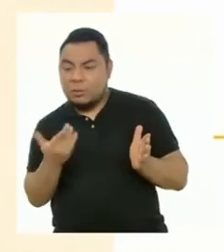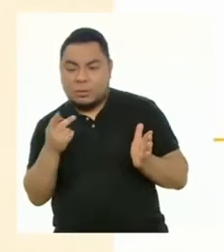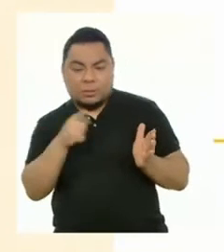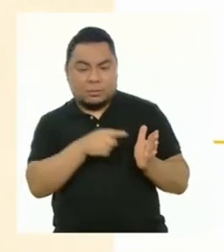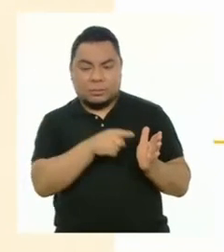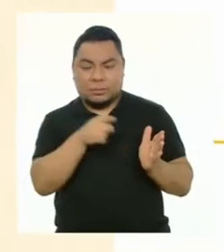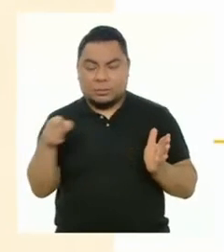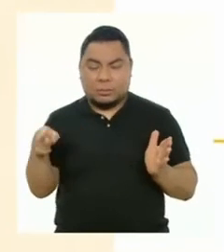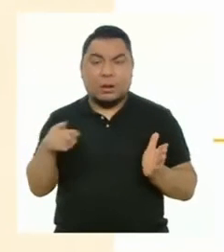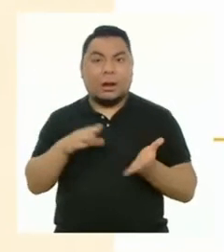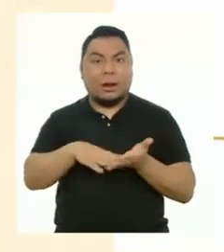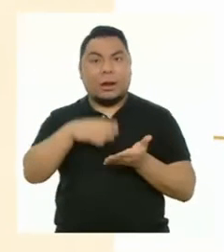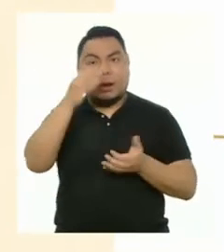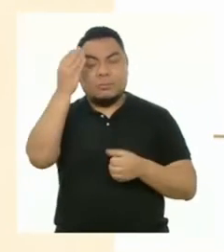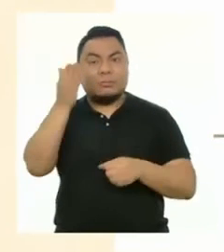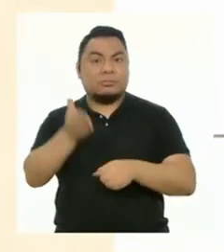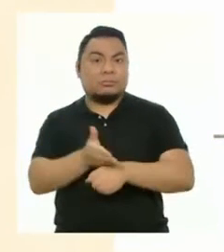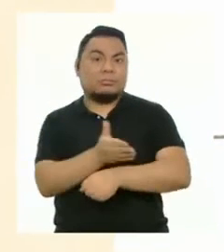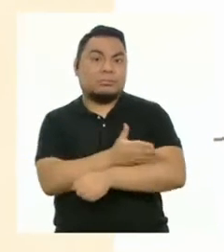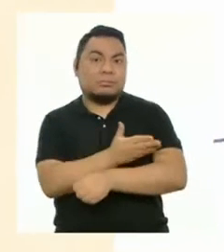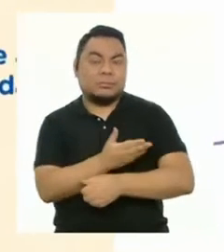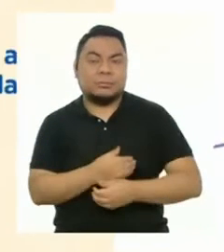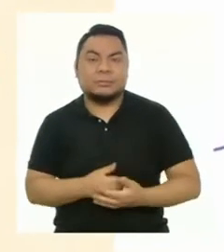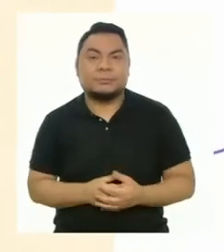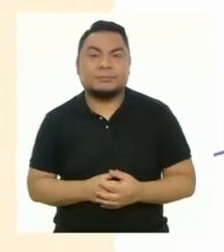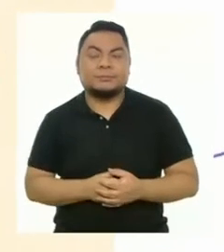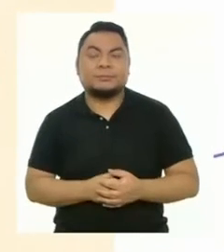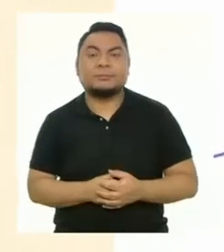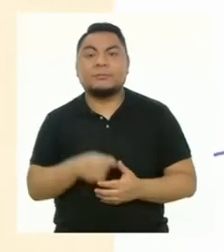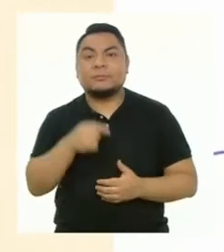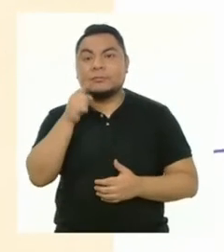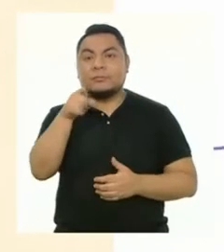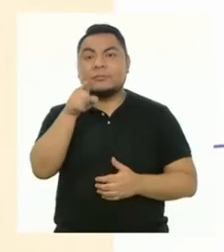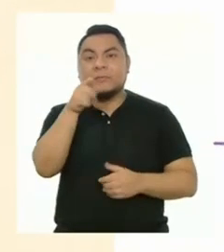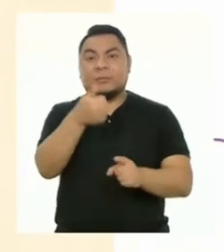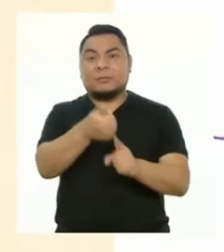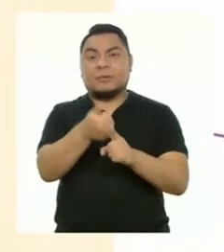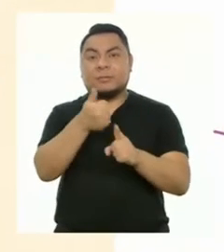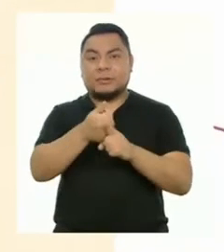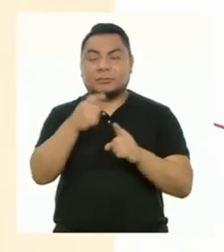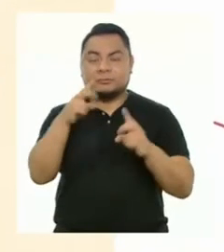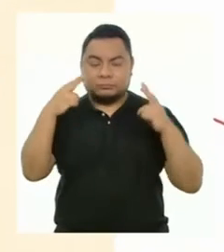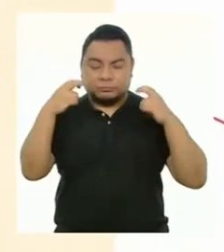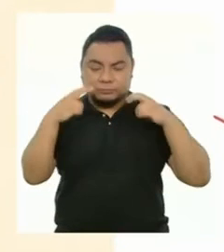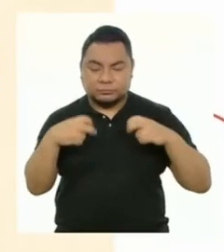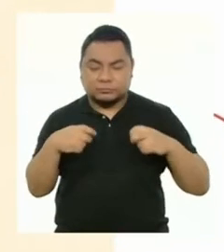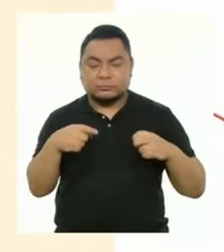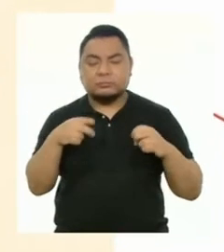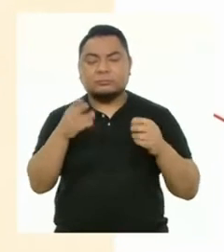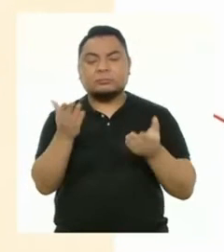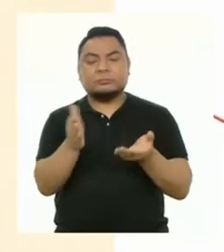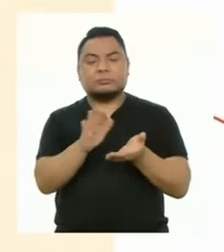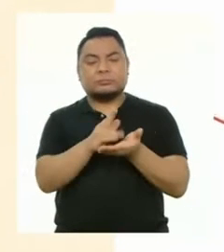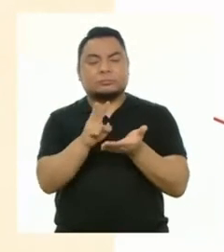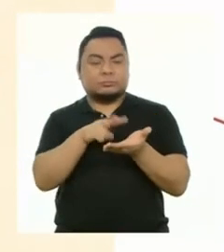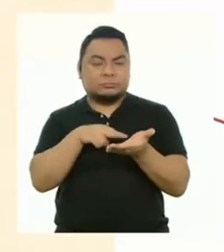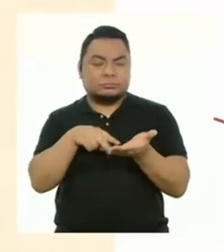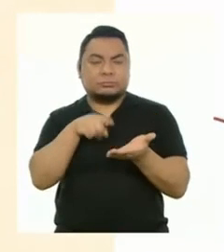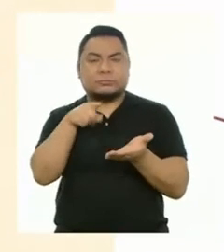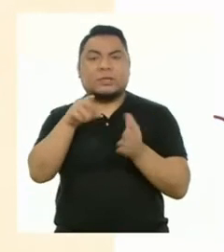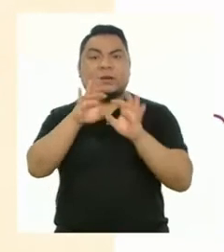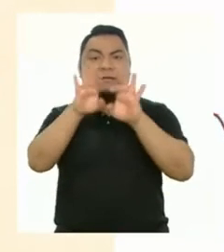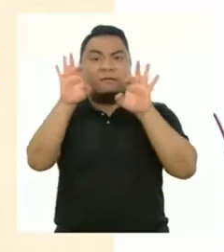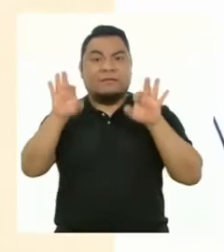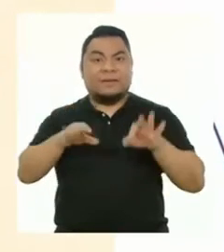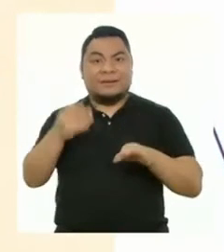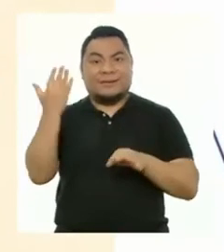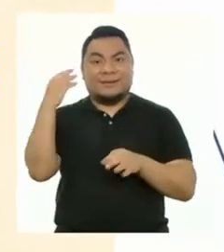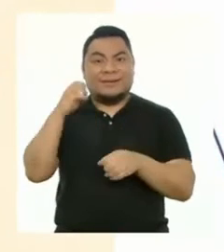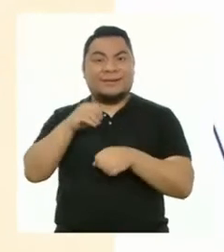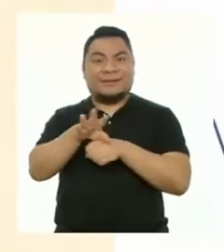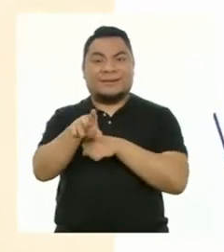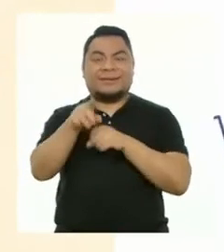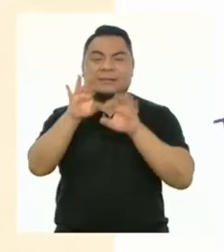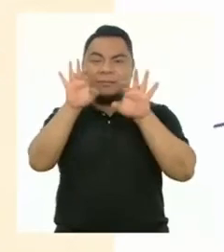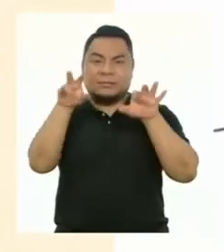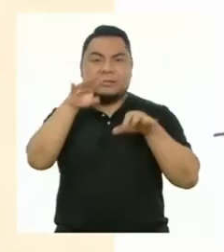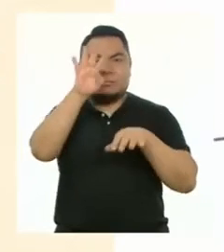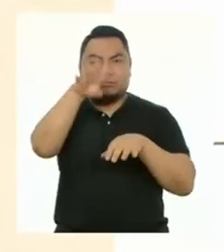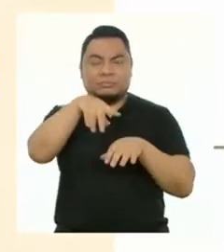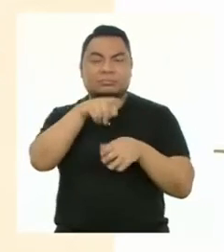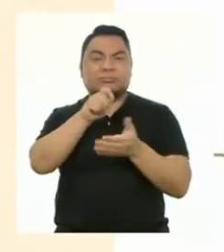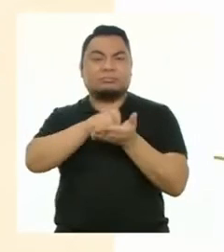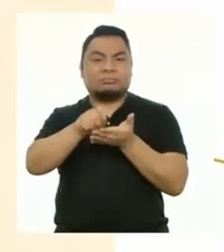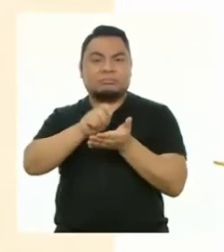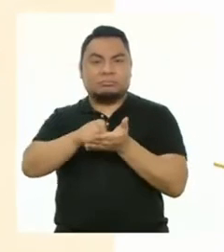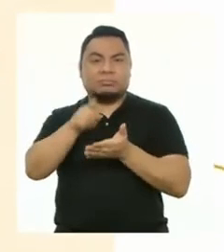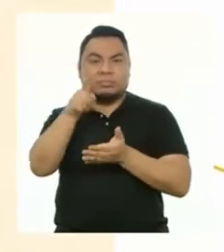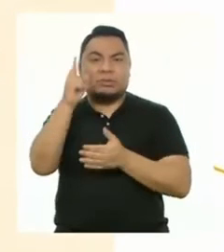avanzado en tus aprendizajes. Evalúa tú mismo los productos que realizaste en base a una ficha de evaluación que podría